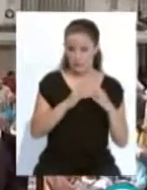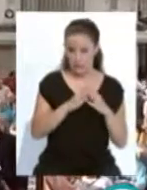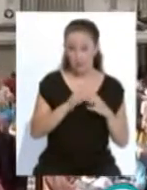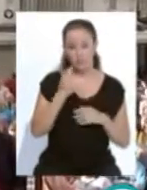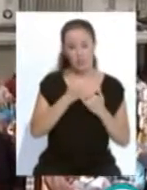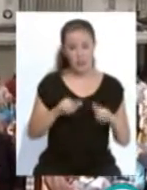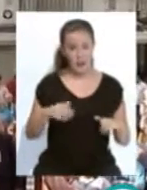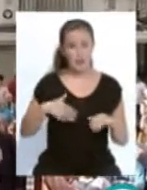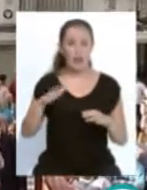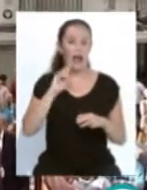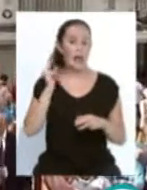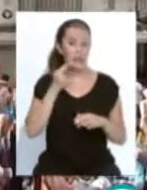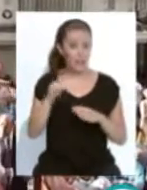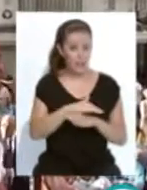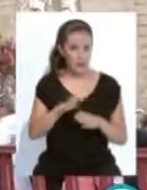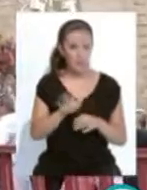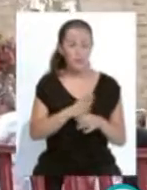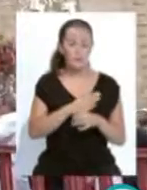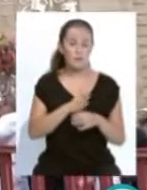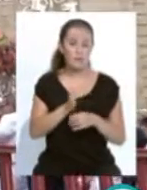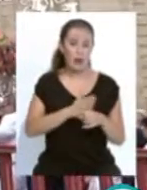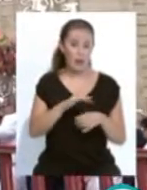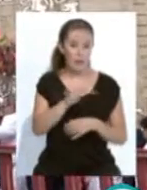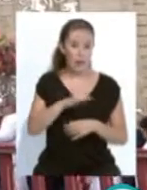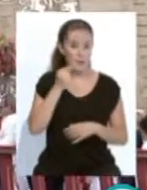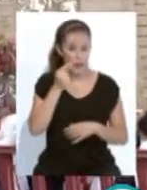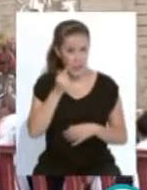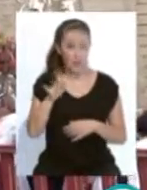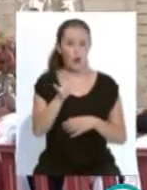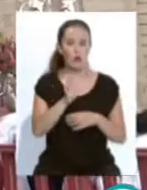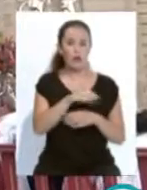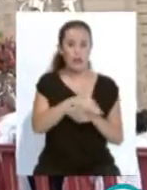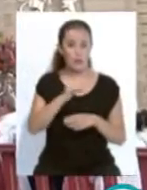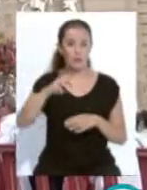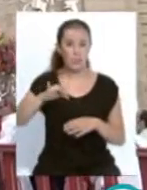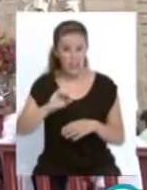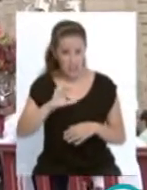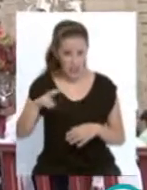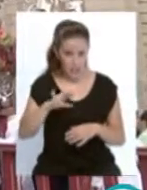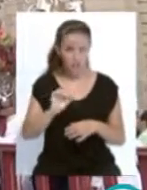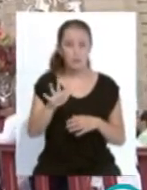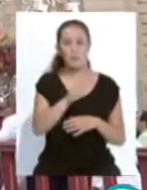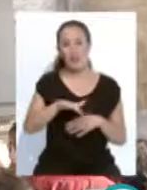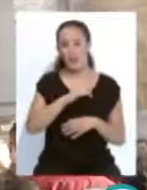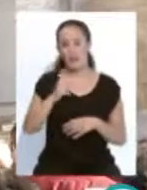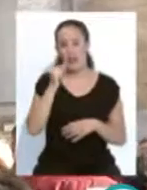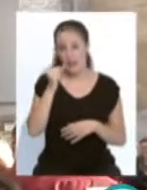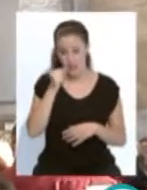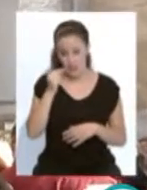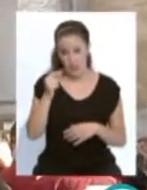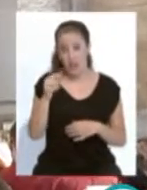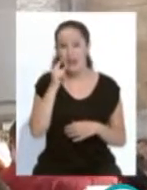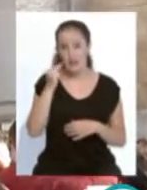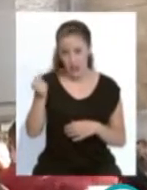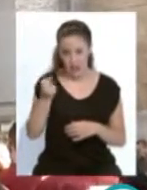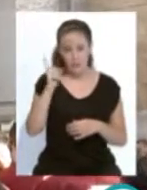por la Plaza de la Catedral, la Calle Compañía, la Plaza del Palillero, la Calle Montañés, Plaza de Candelaria, Calle de Santiago y Plaza